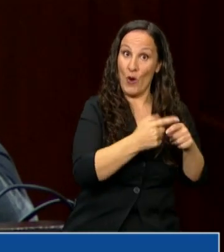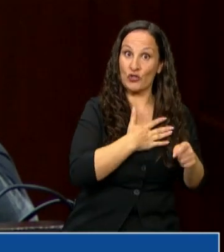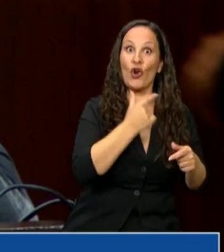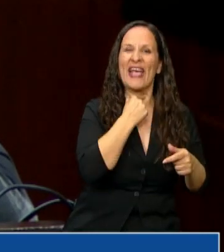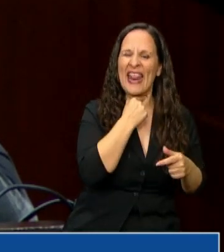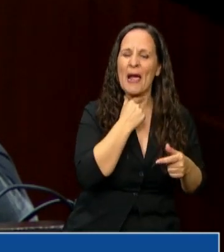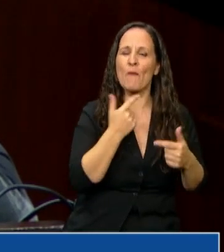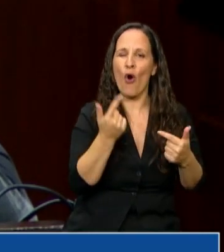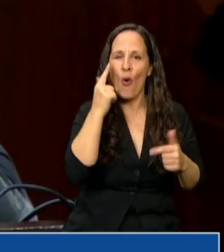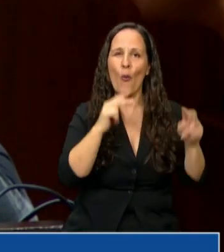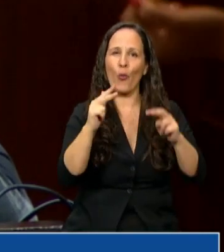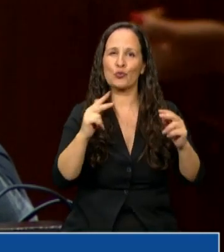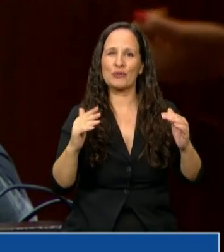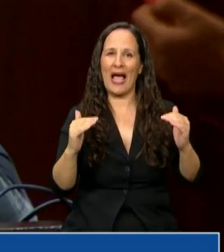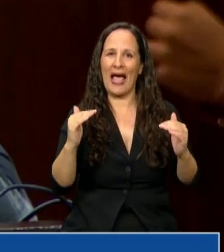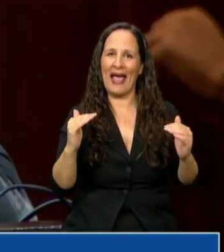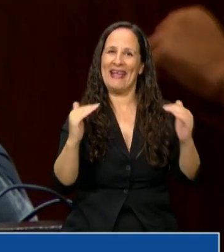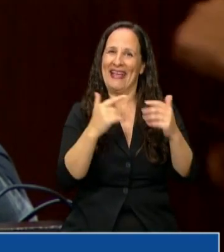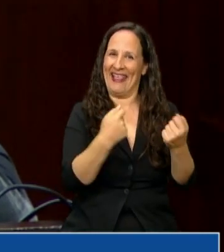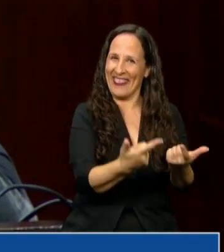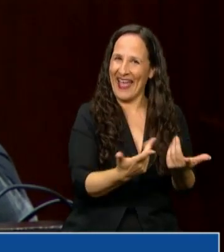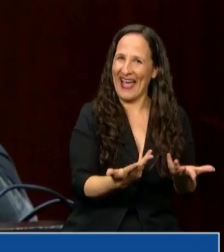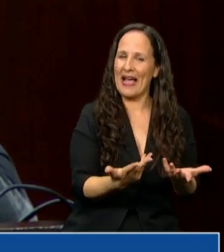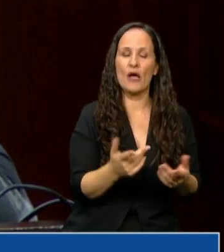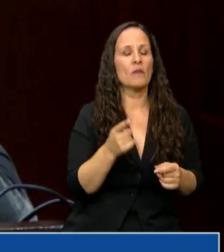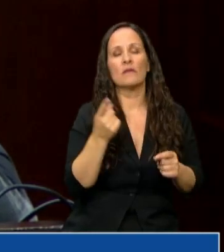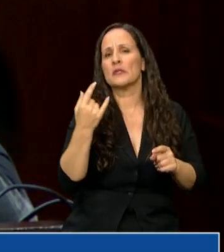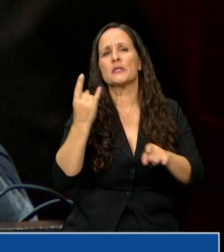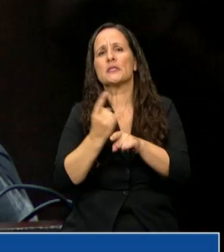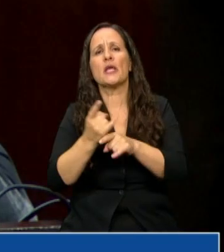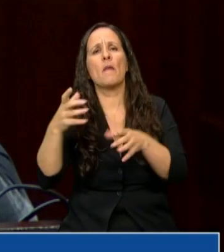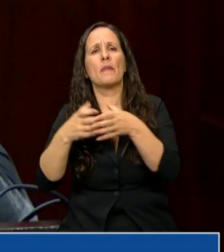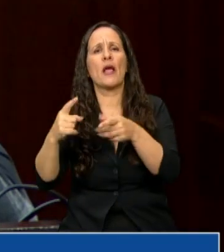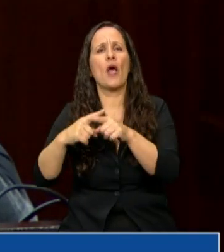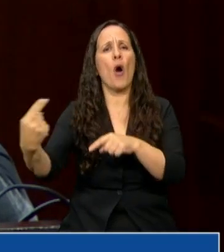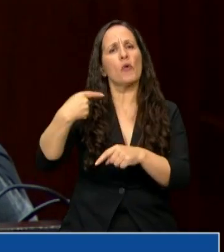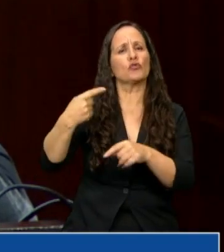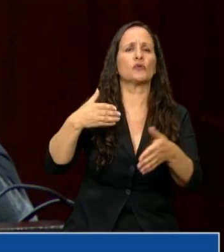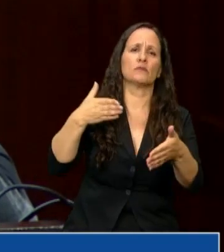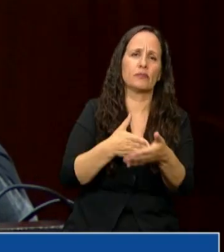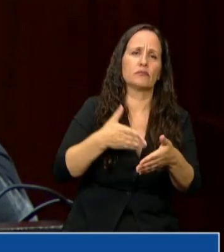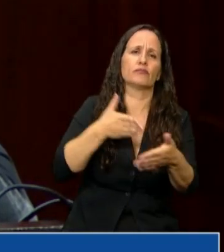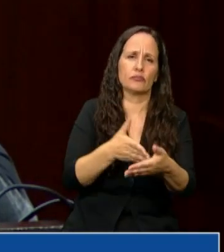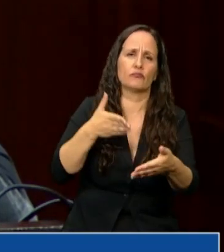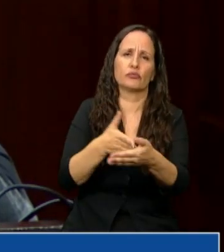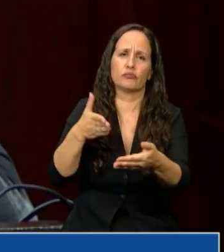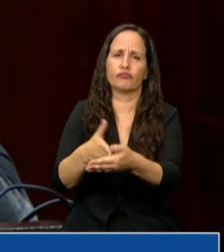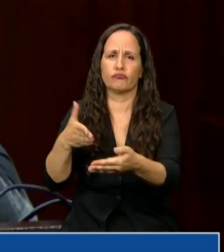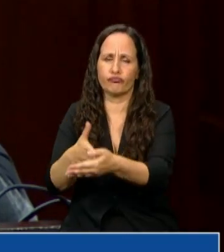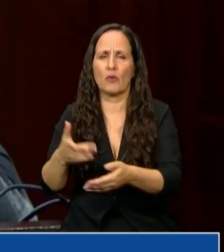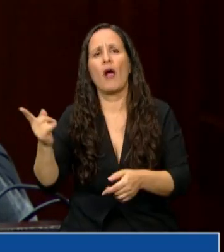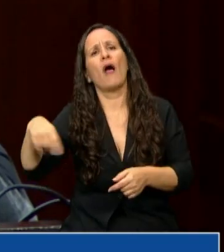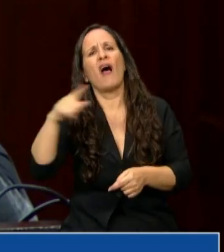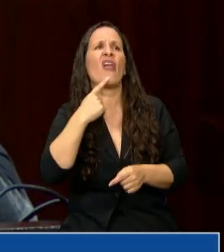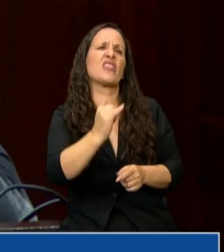reformulando y mejorando esta situación, siempre encontramos algún pero por parte de la oposición. Con uno de los argumentos que es que les